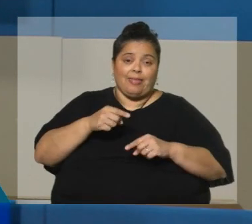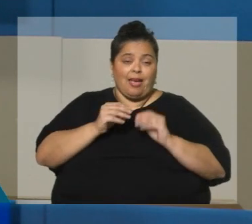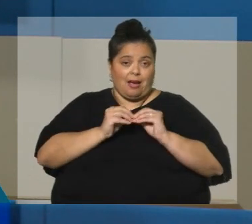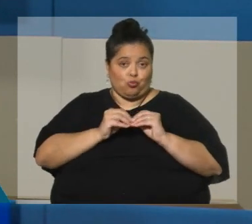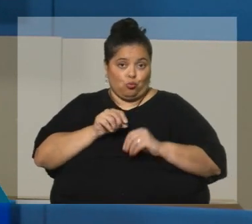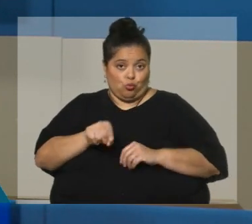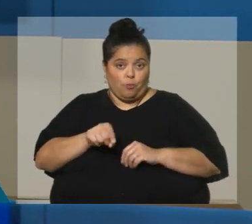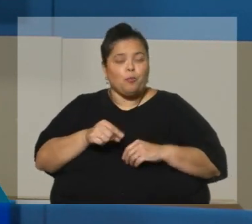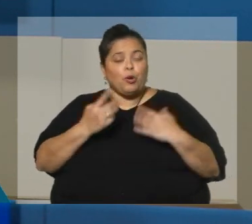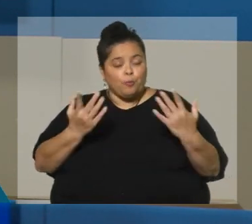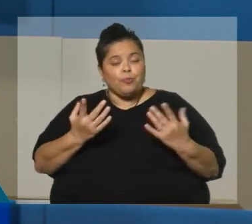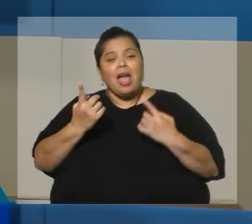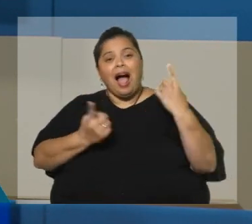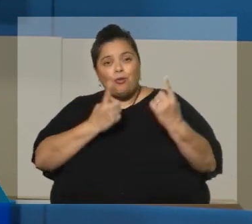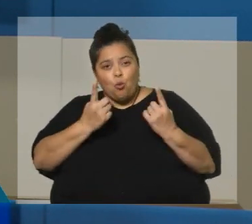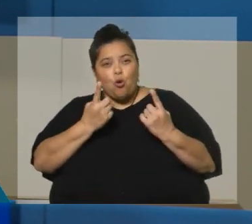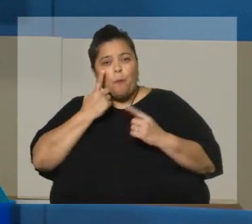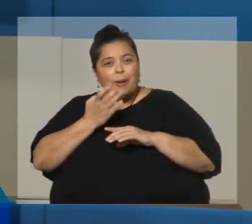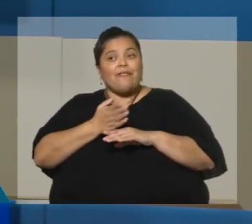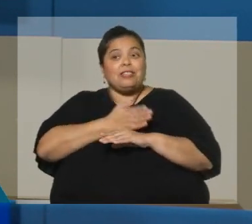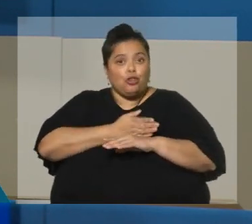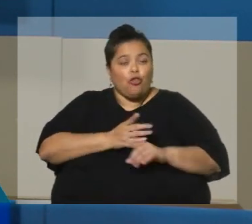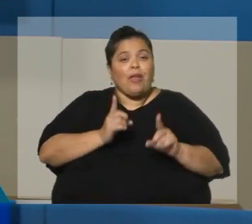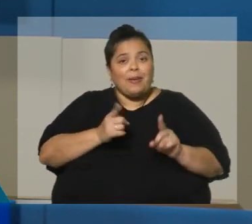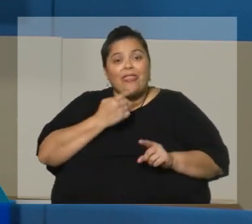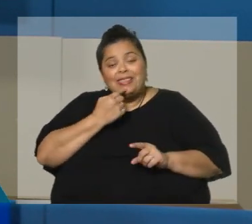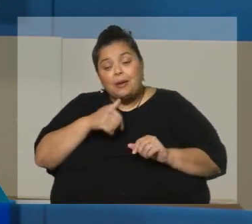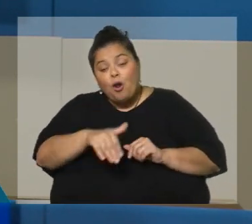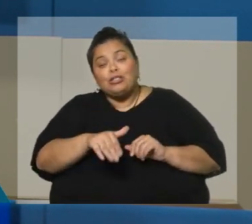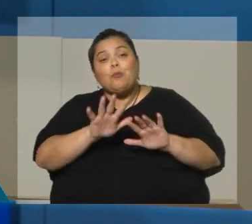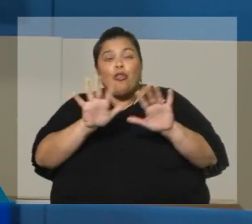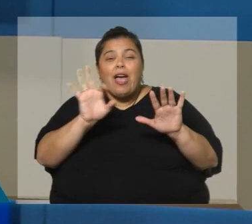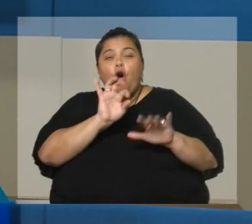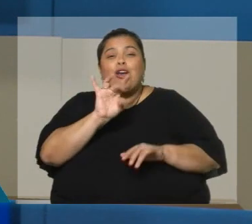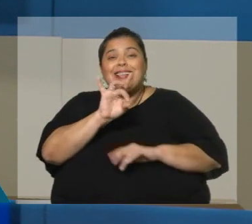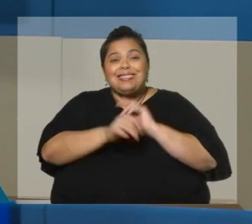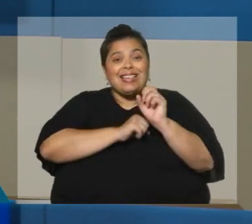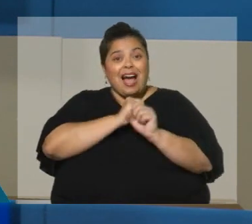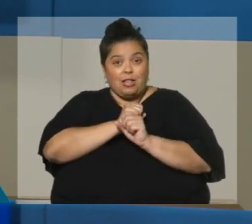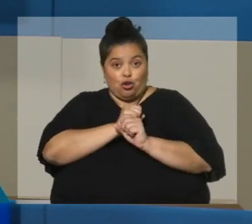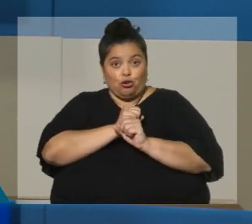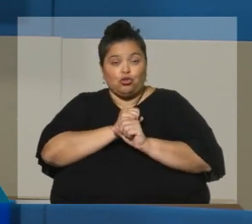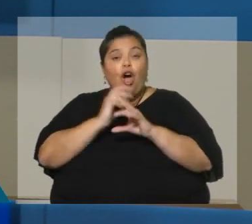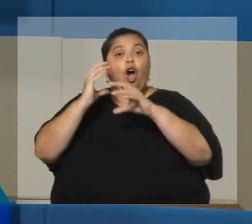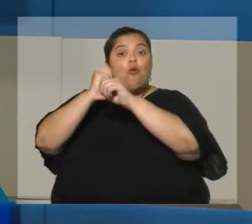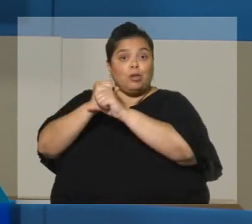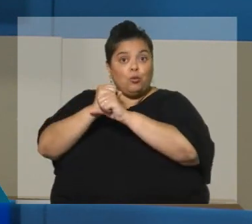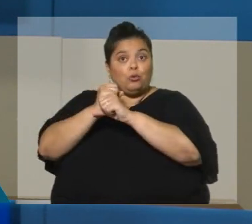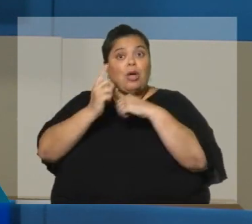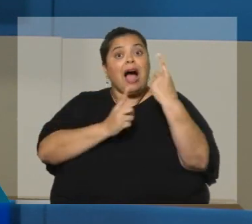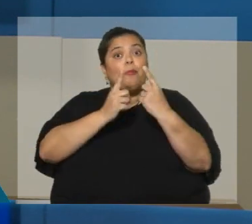Bueno, hay algunas previsiones que indican que en 10, 15 años gran parte de la flota tal vez no tenga